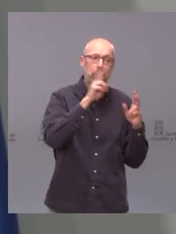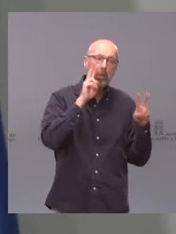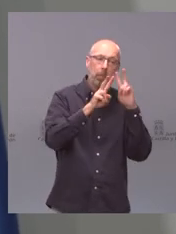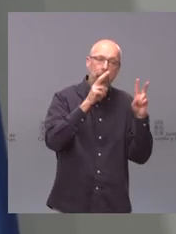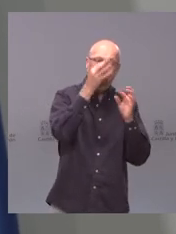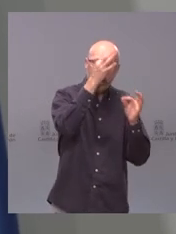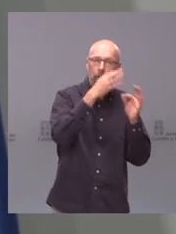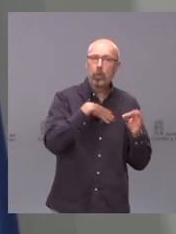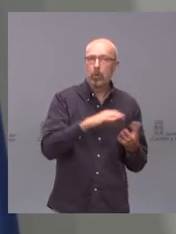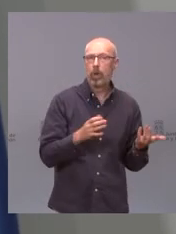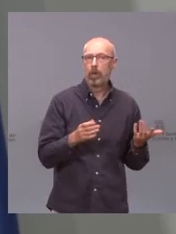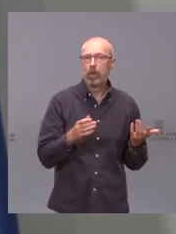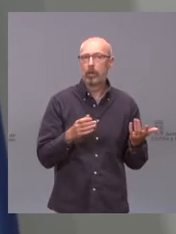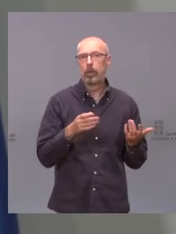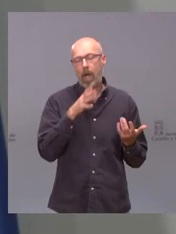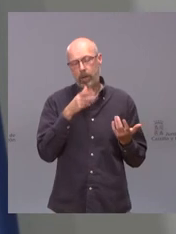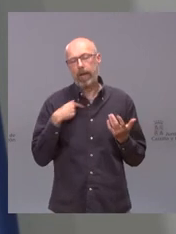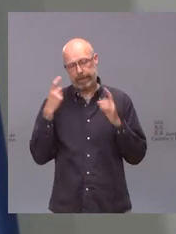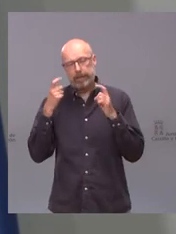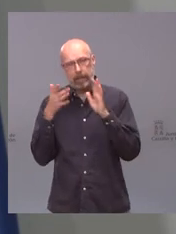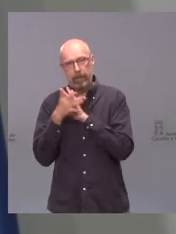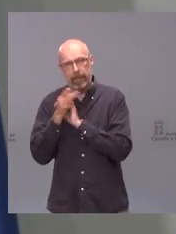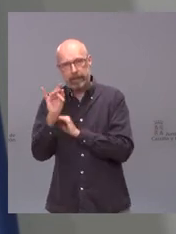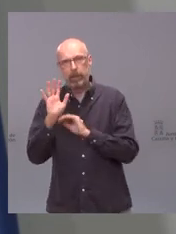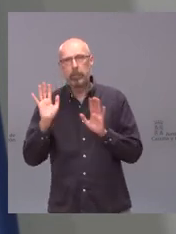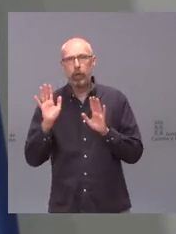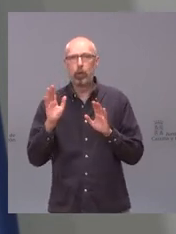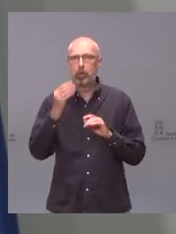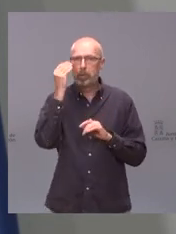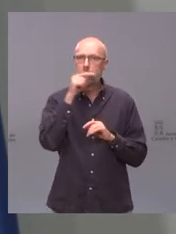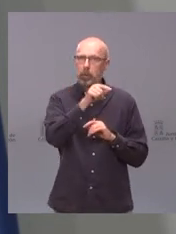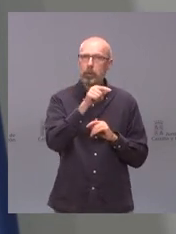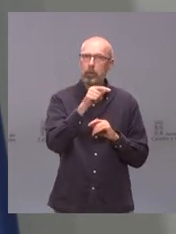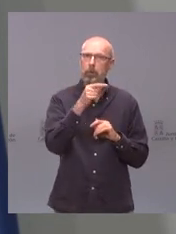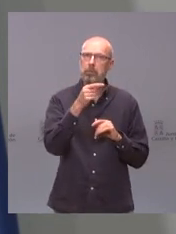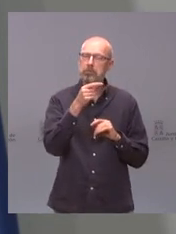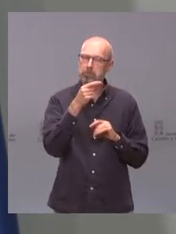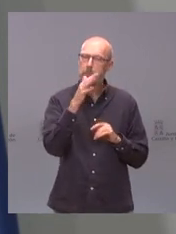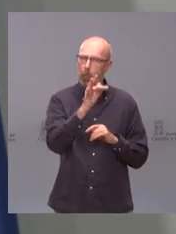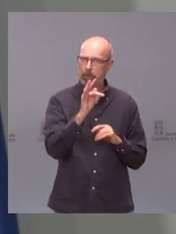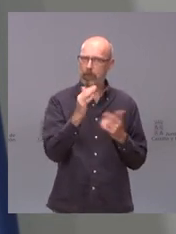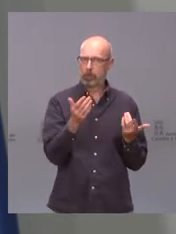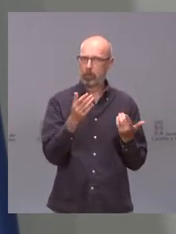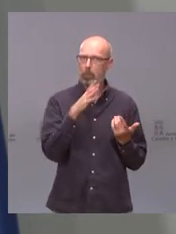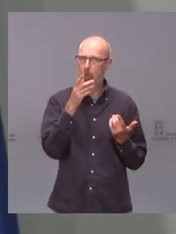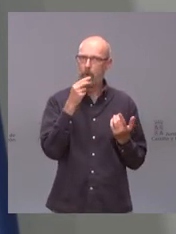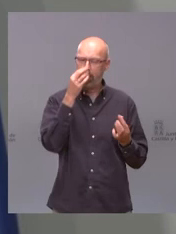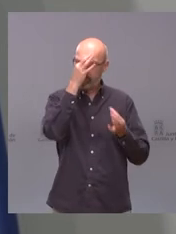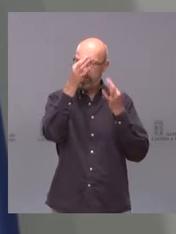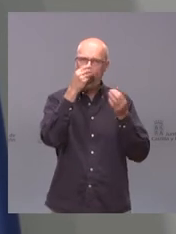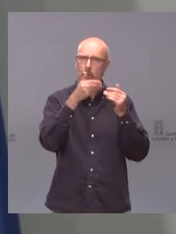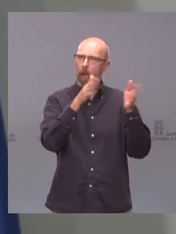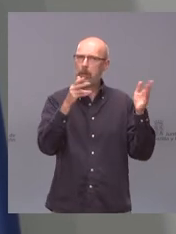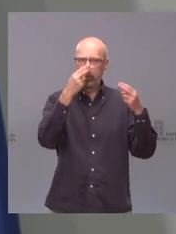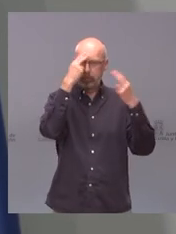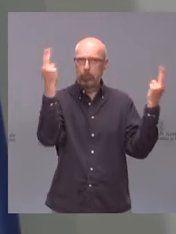a intentar explicarlos pero yo creo que es una gran ventaja tener los datos abiertos para que